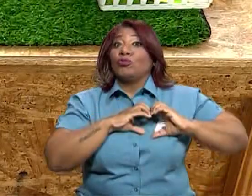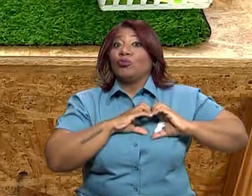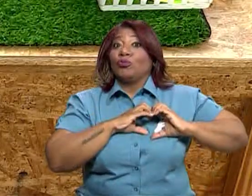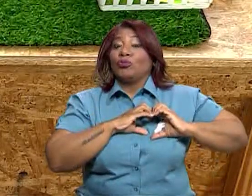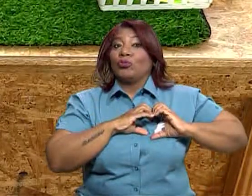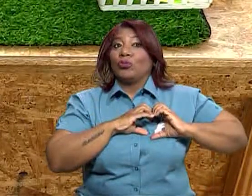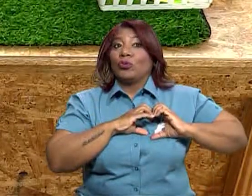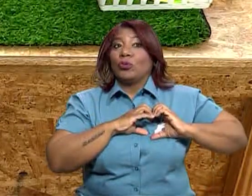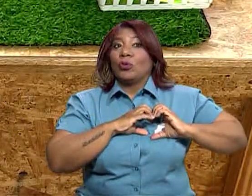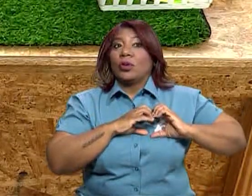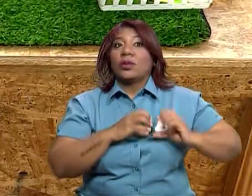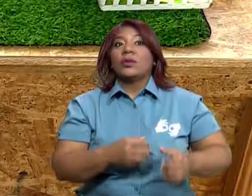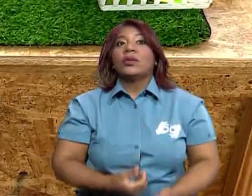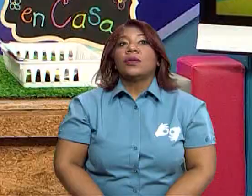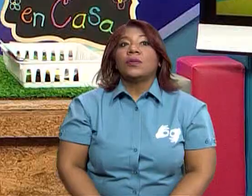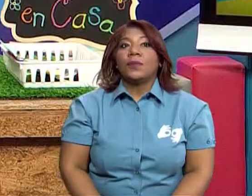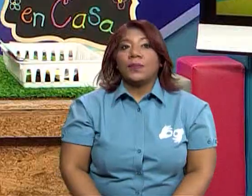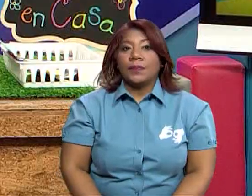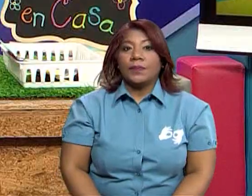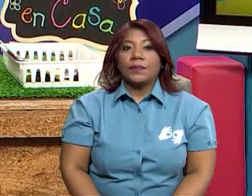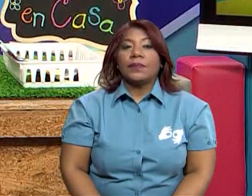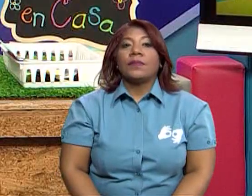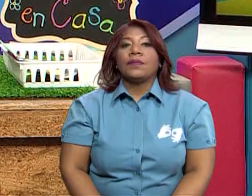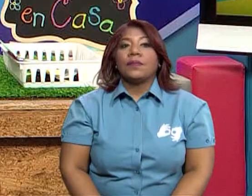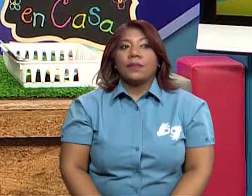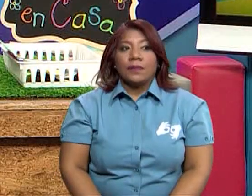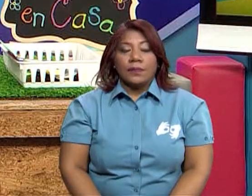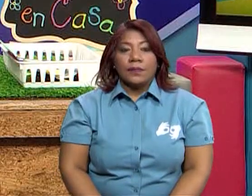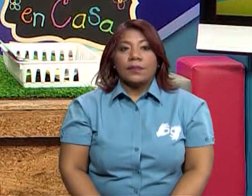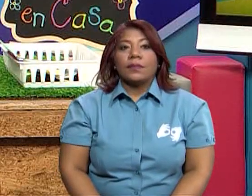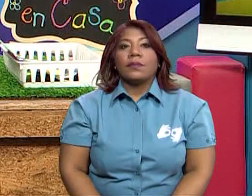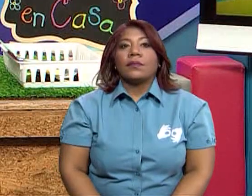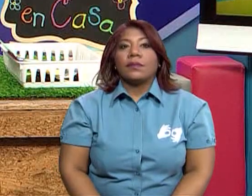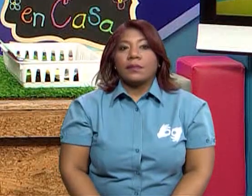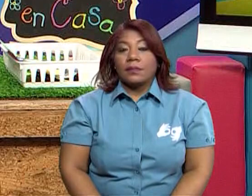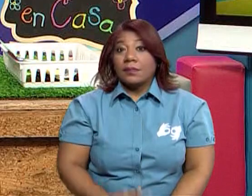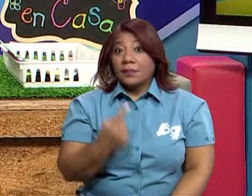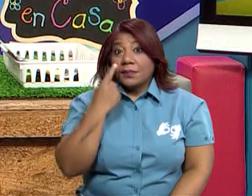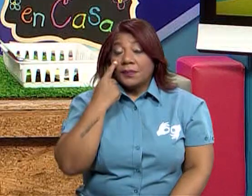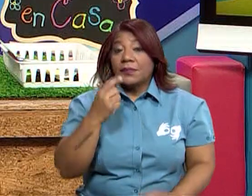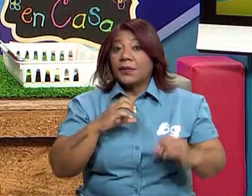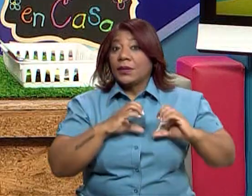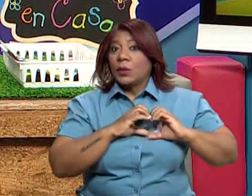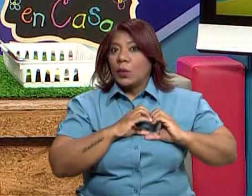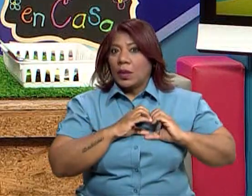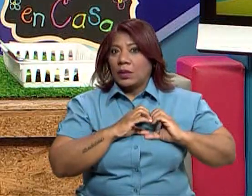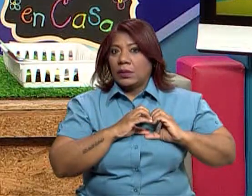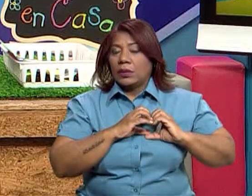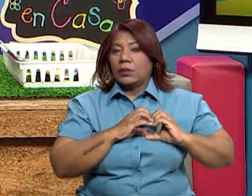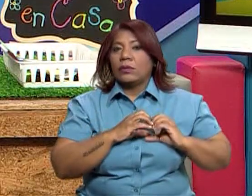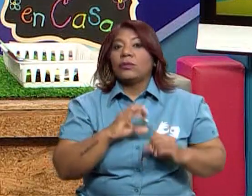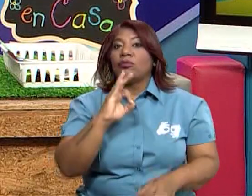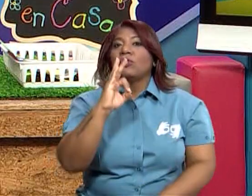utilizar un poquito de pintura, en este caso, a utilizar un poquito de pintura morada. A ver.